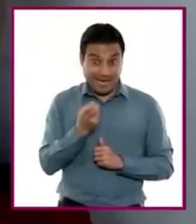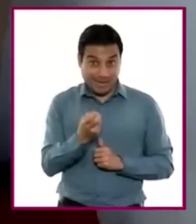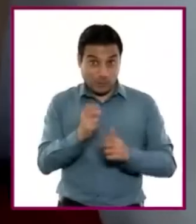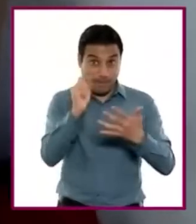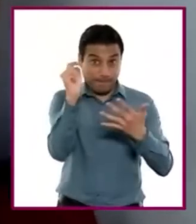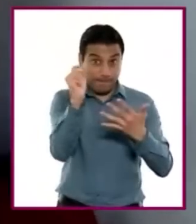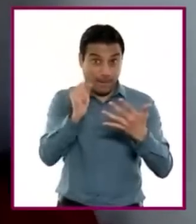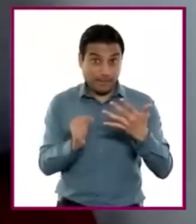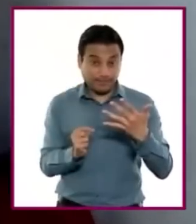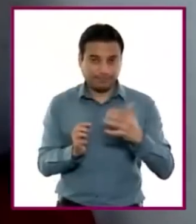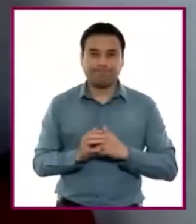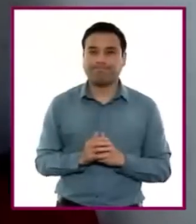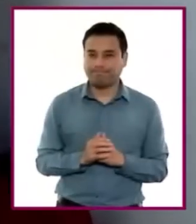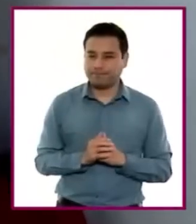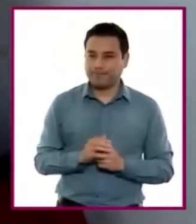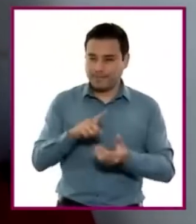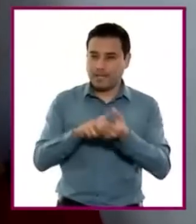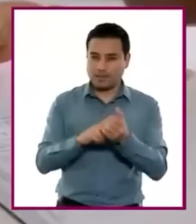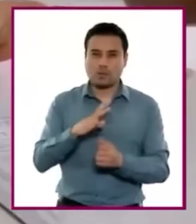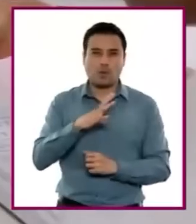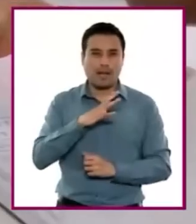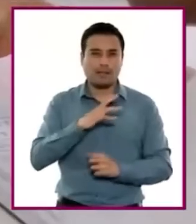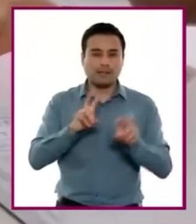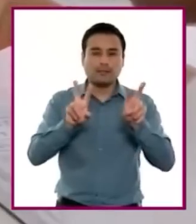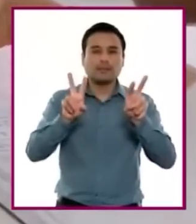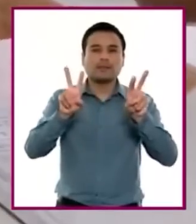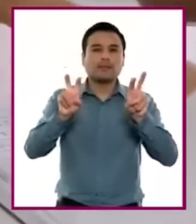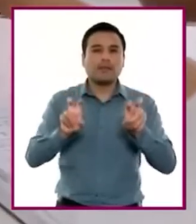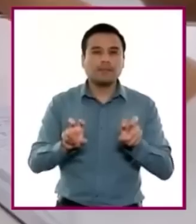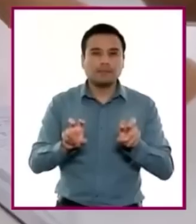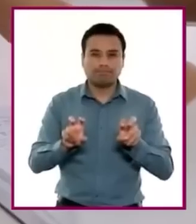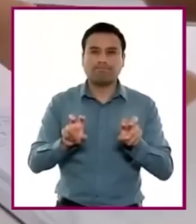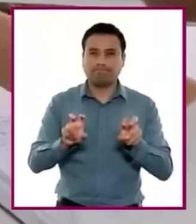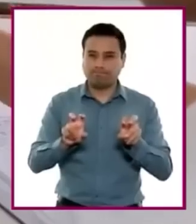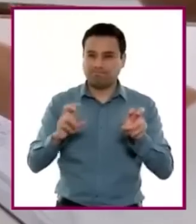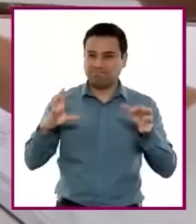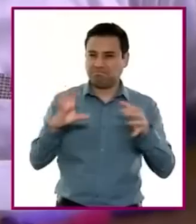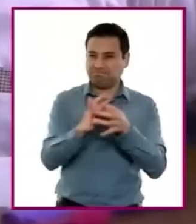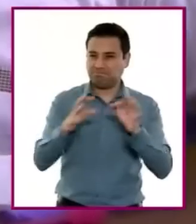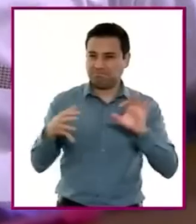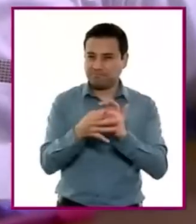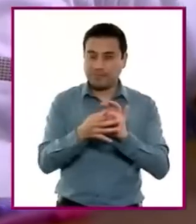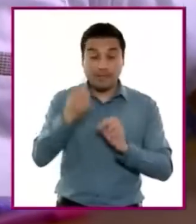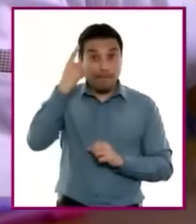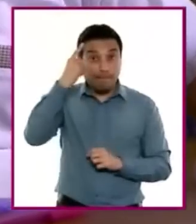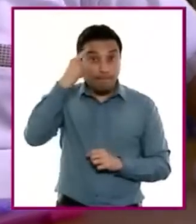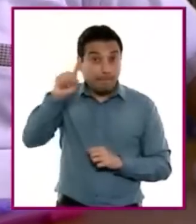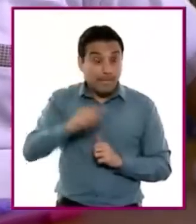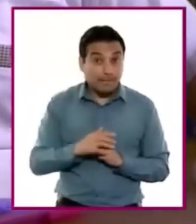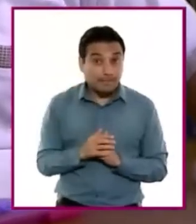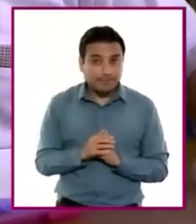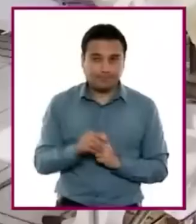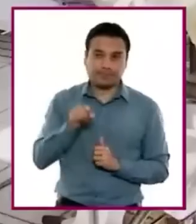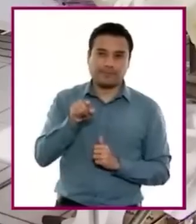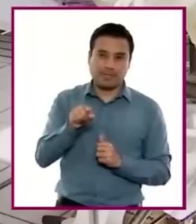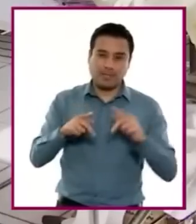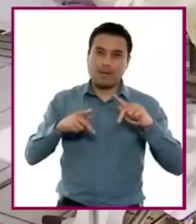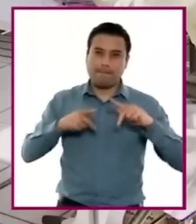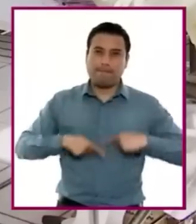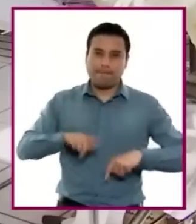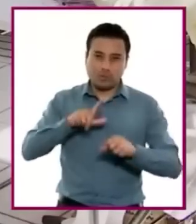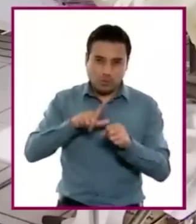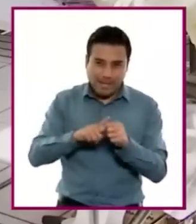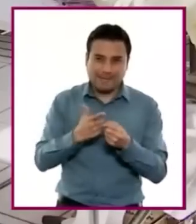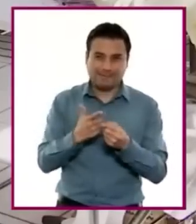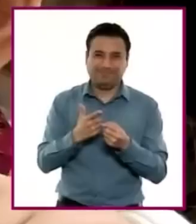definición de contenidos y procesos que se vinculan, complementan para fomentar el desarrollo personal, social y comunitario.